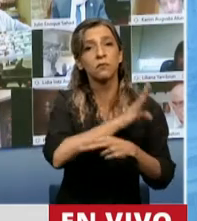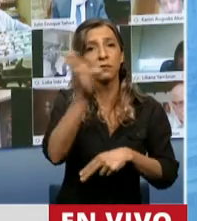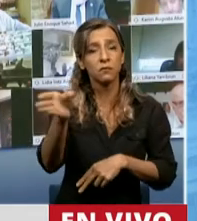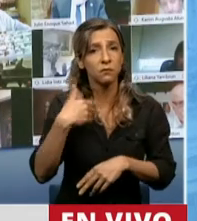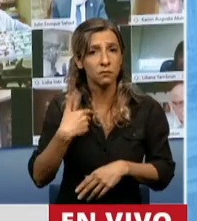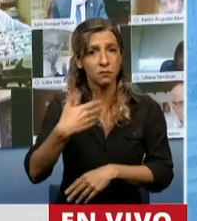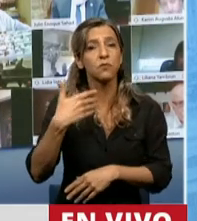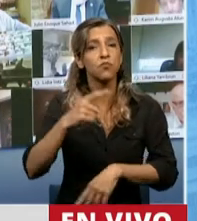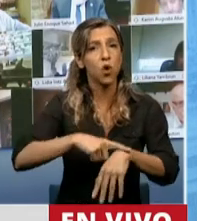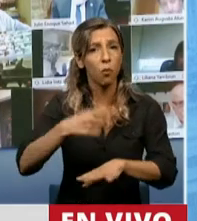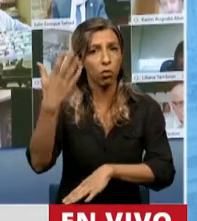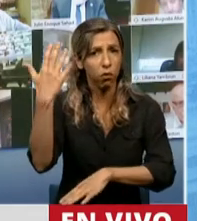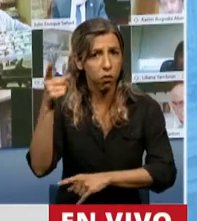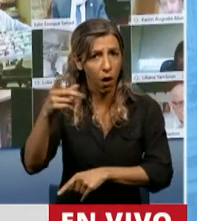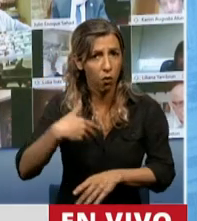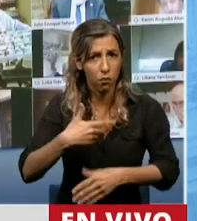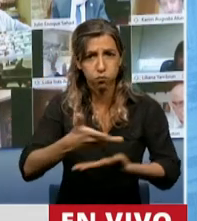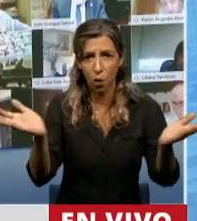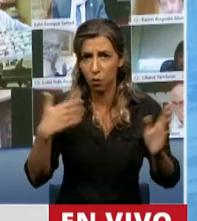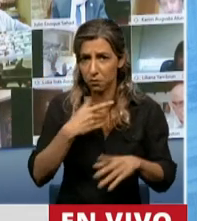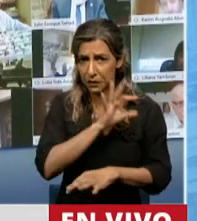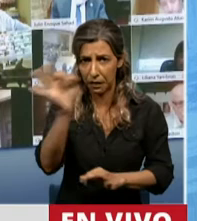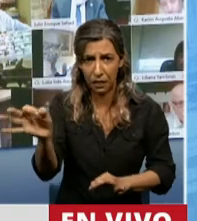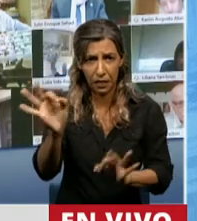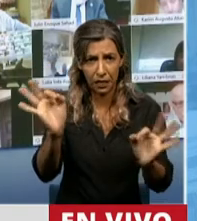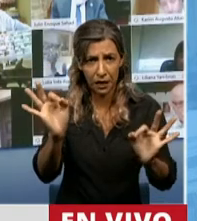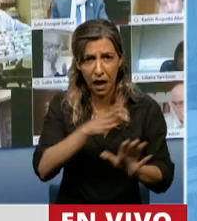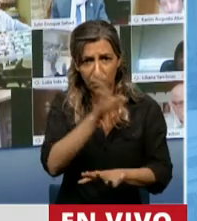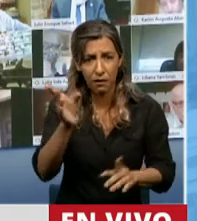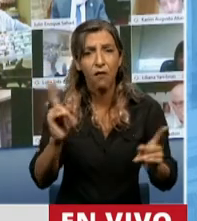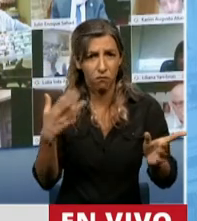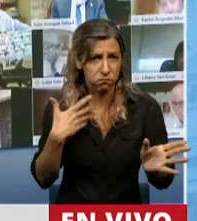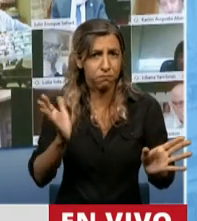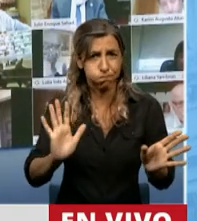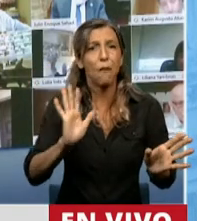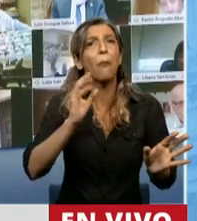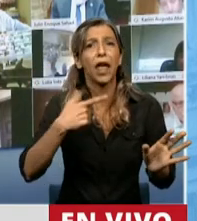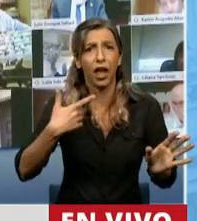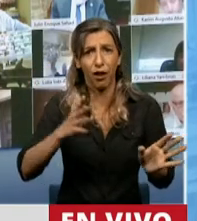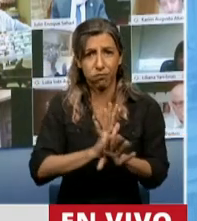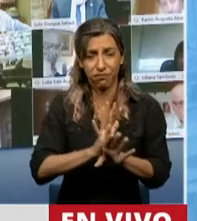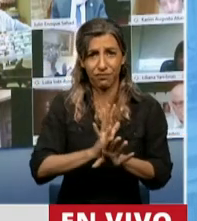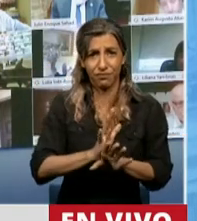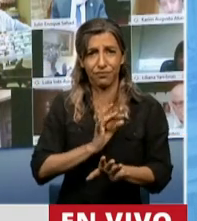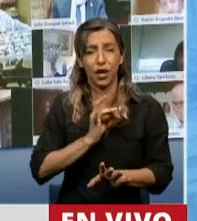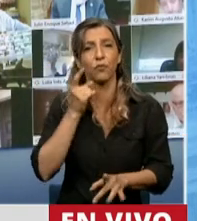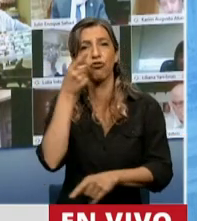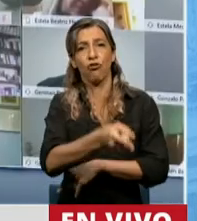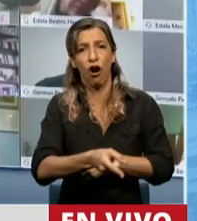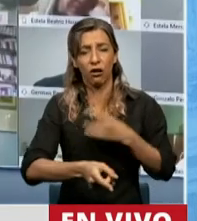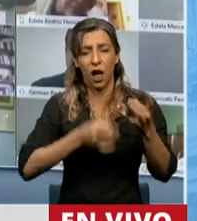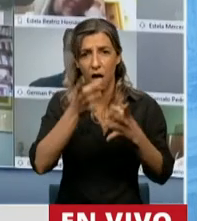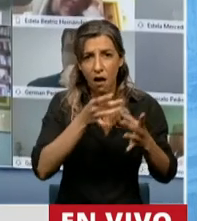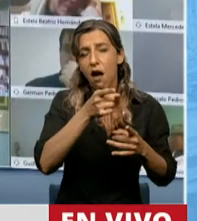Nación, han agraviado no solamente al Congreso de la Nación, sino al procedimiento